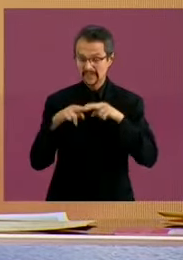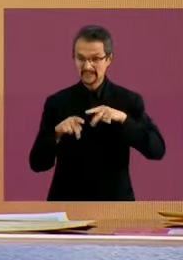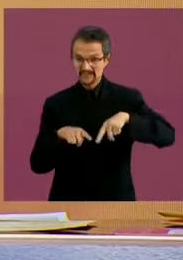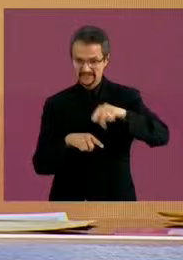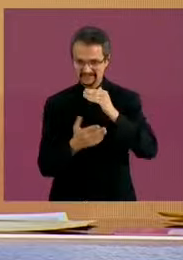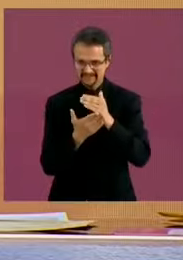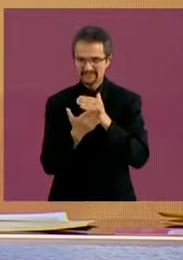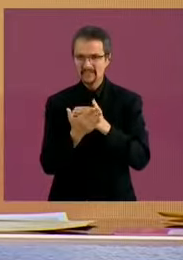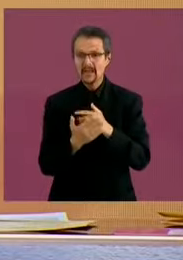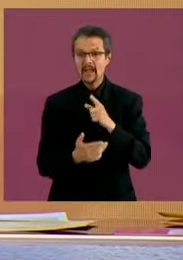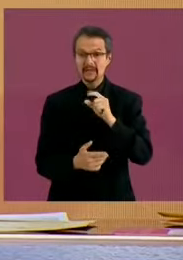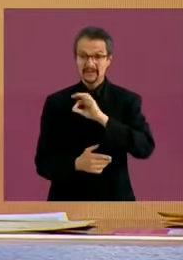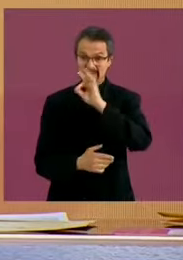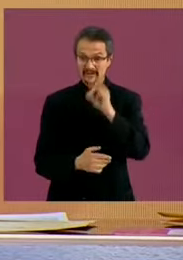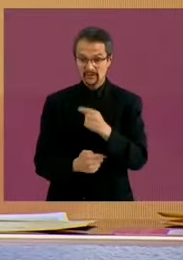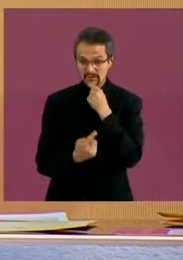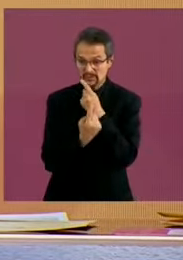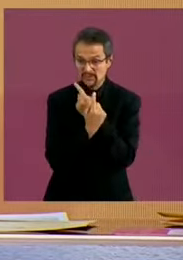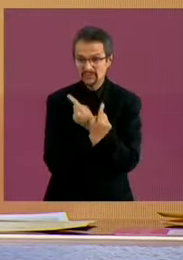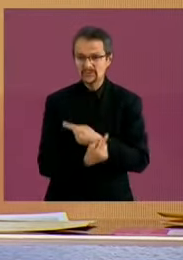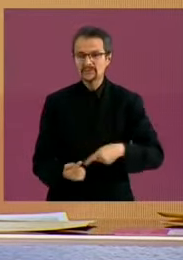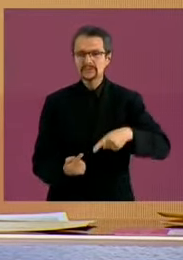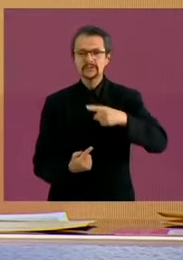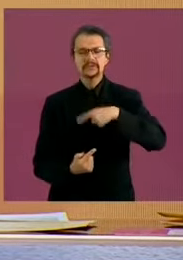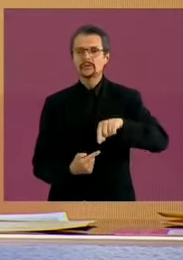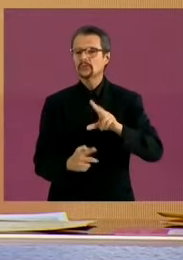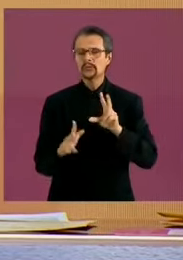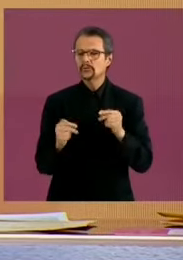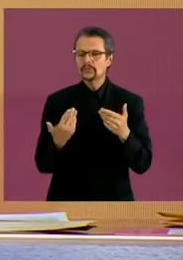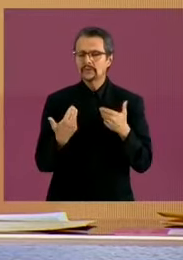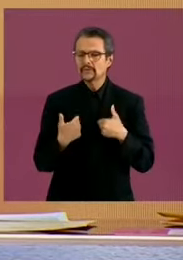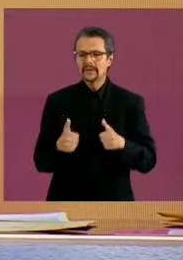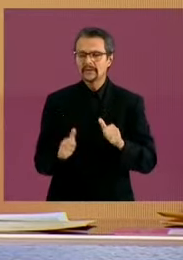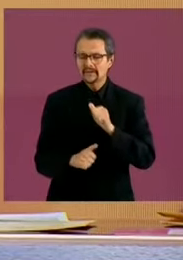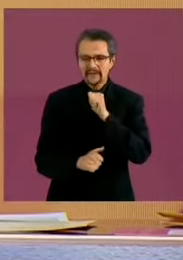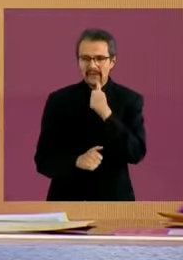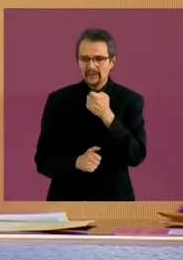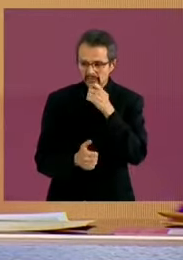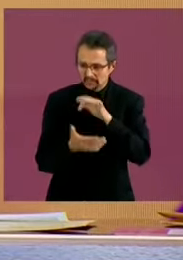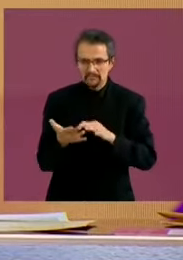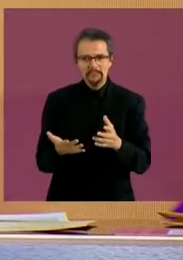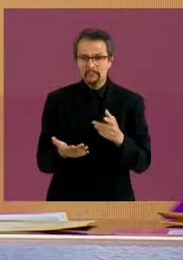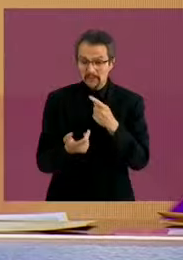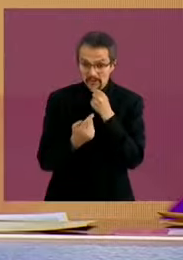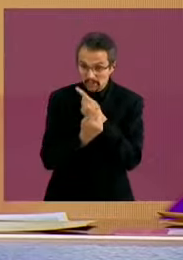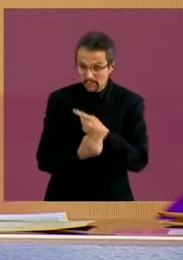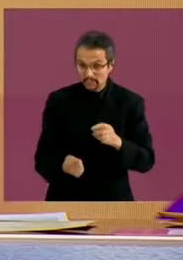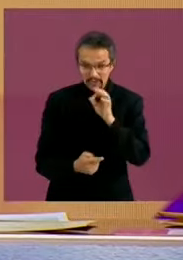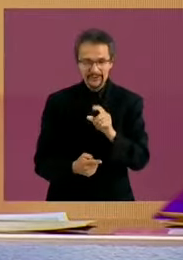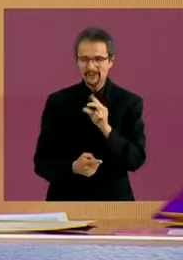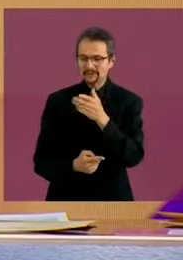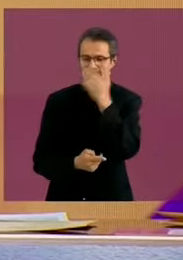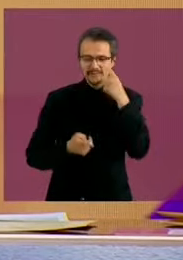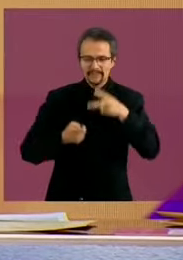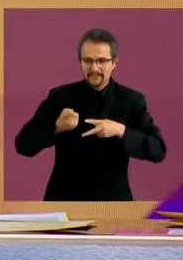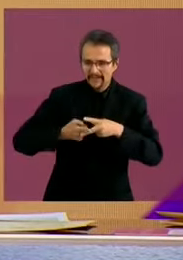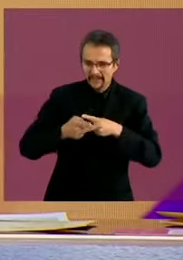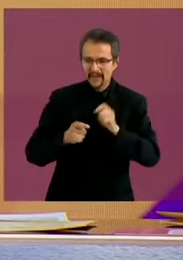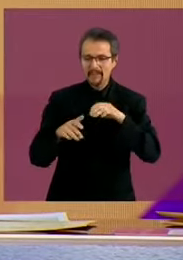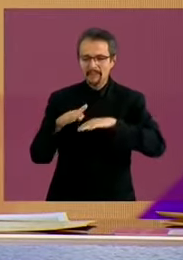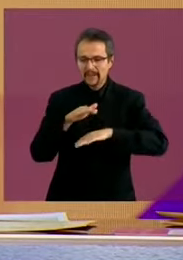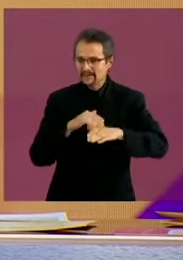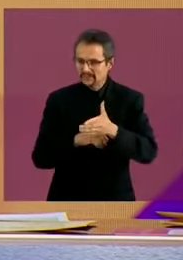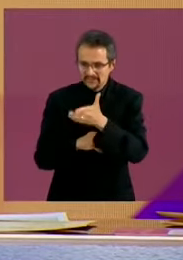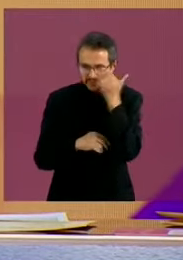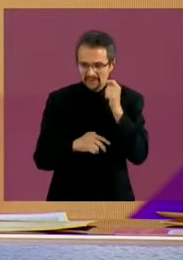70% de los niños no comprenden lo que leen y el 80% no pueden hacer operaciones aritméticas básicas en la primaria.